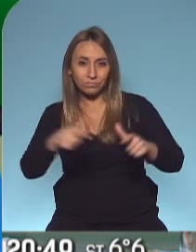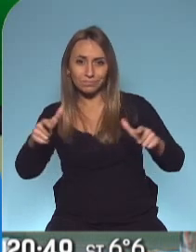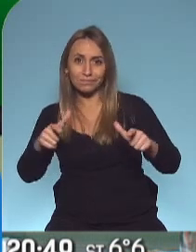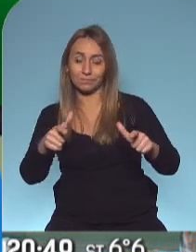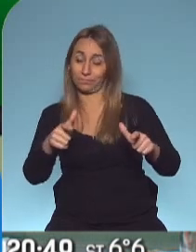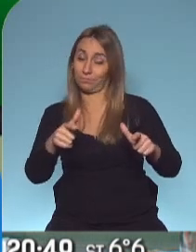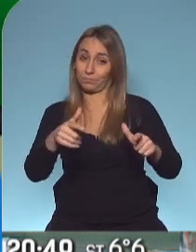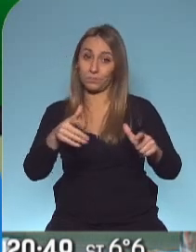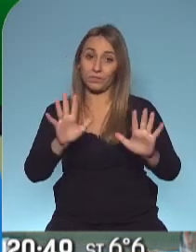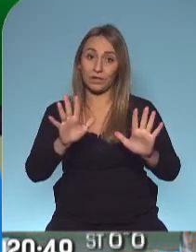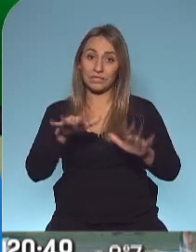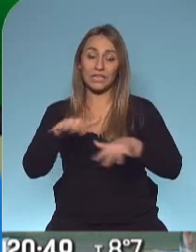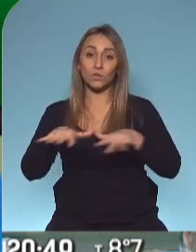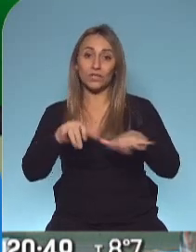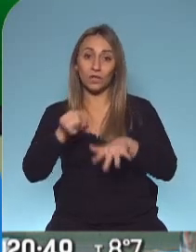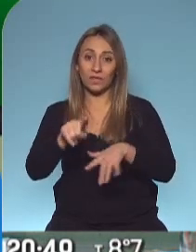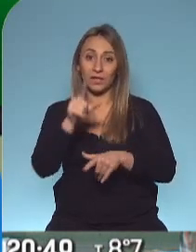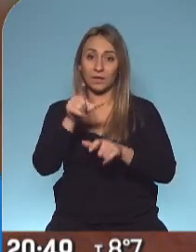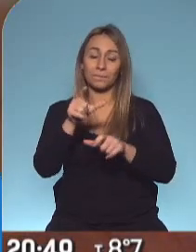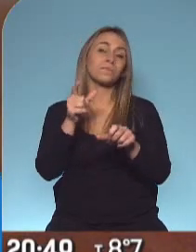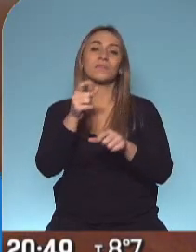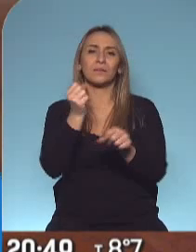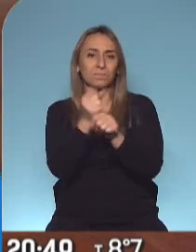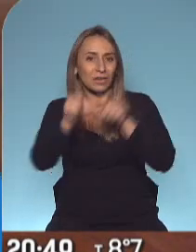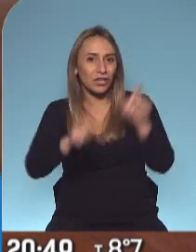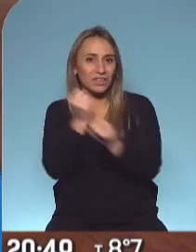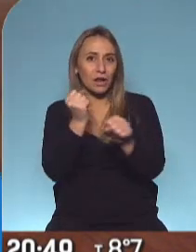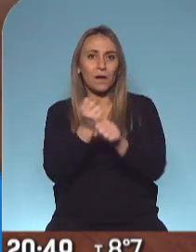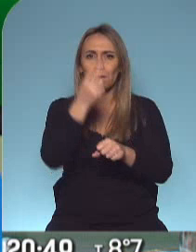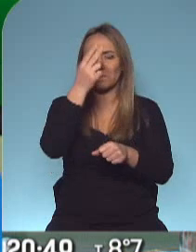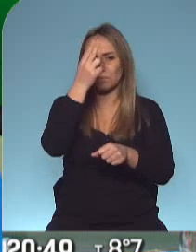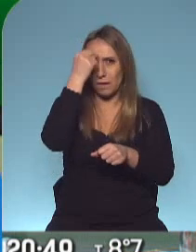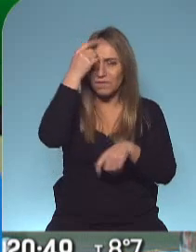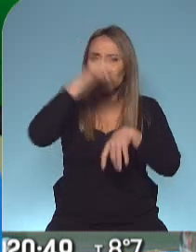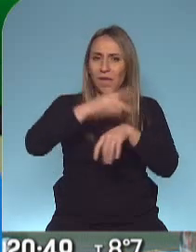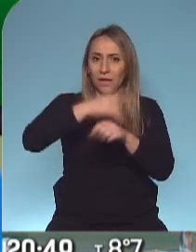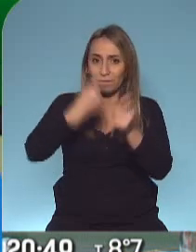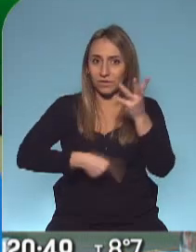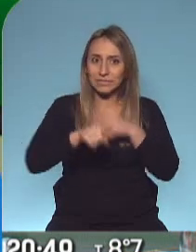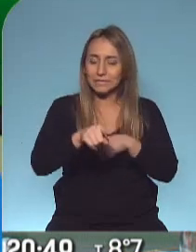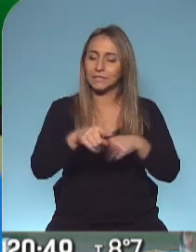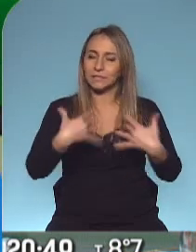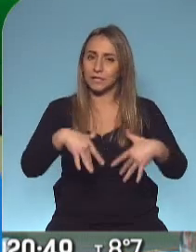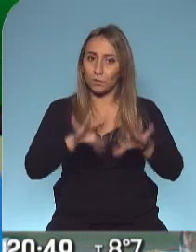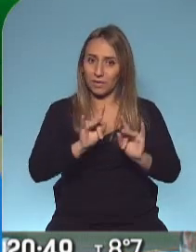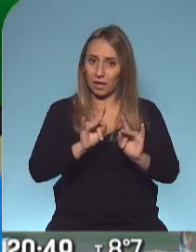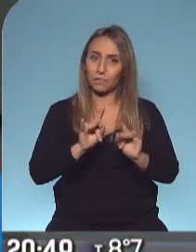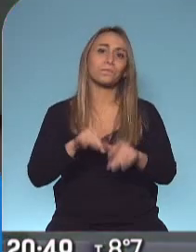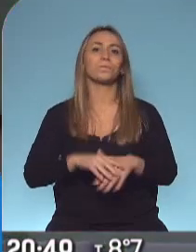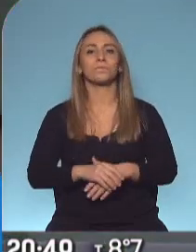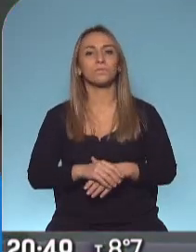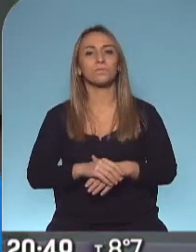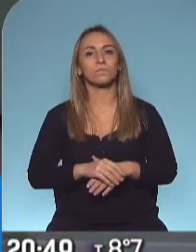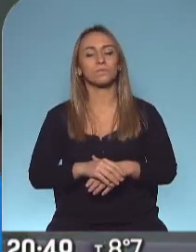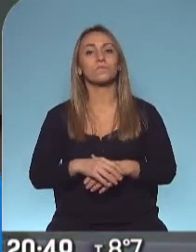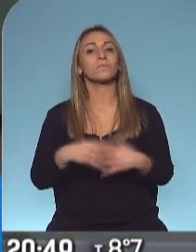un drama los que viven los trabajadores de salud en Brasil. La consecuencia es también fuerte, Ayelen. Sí, la